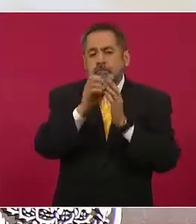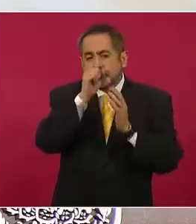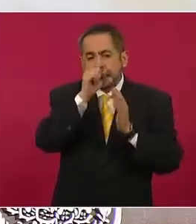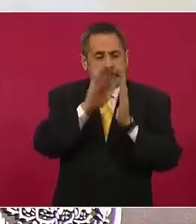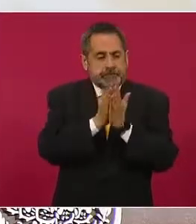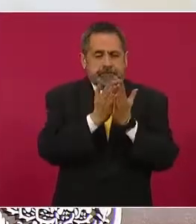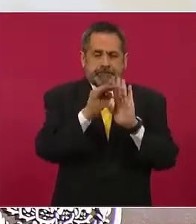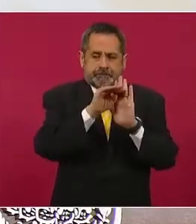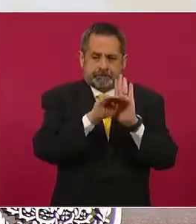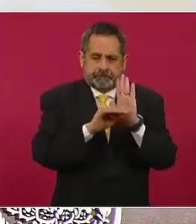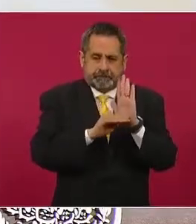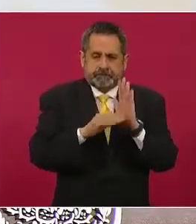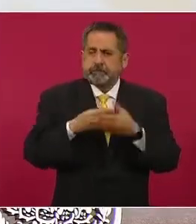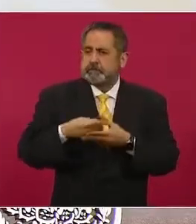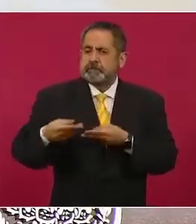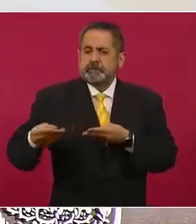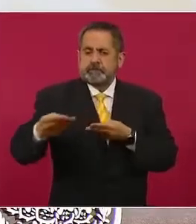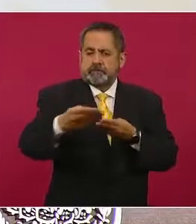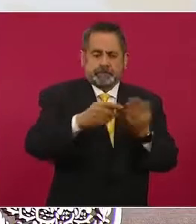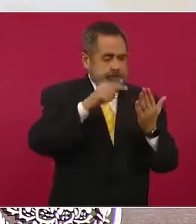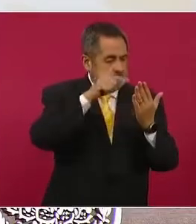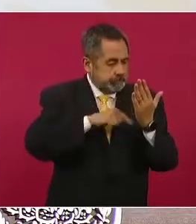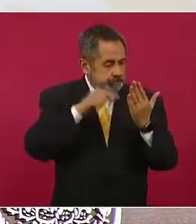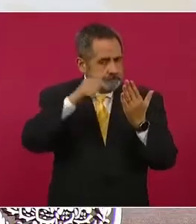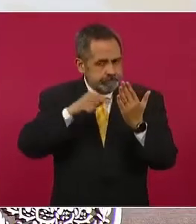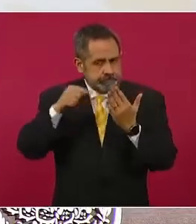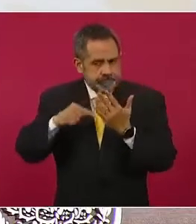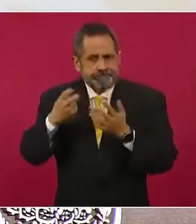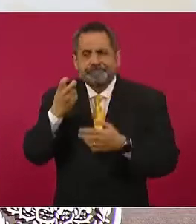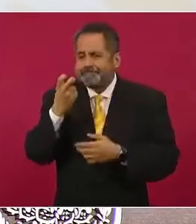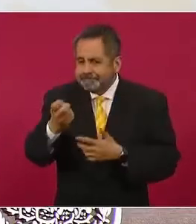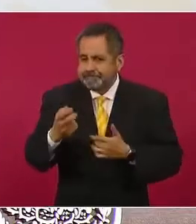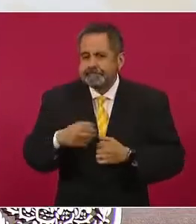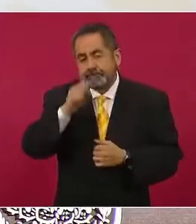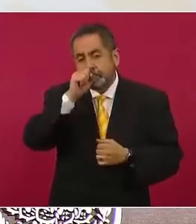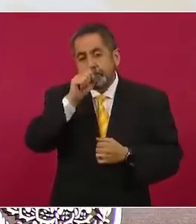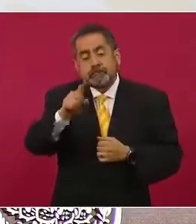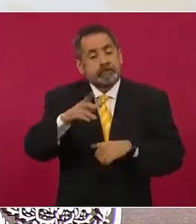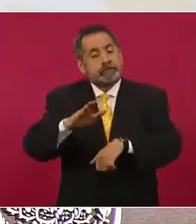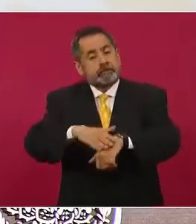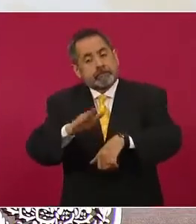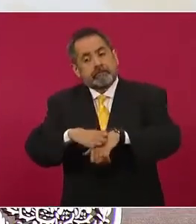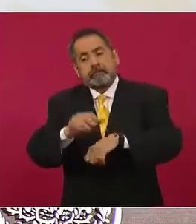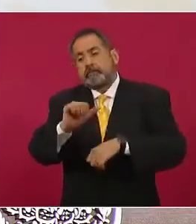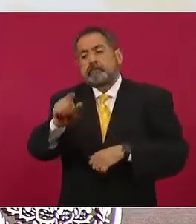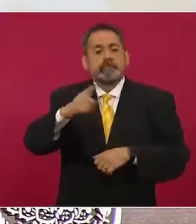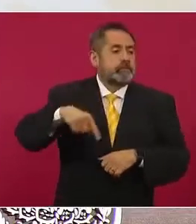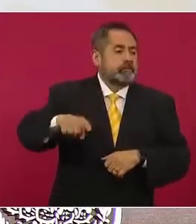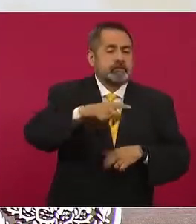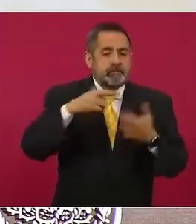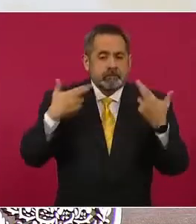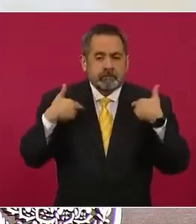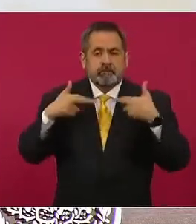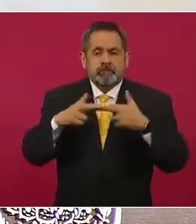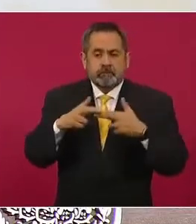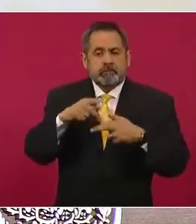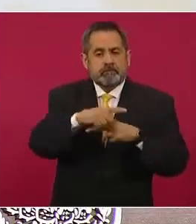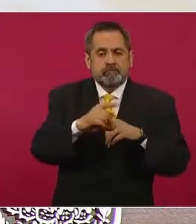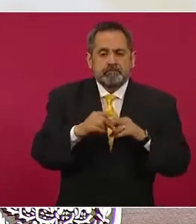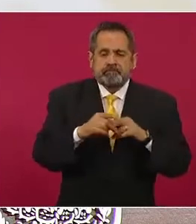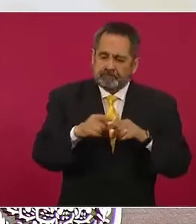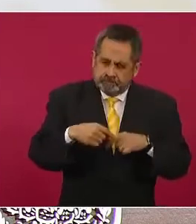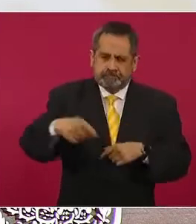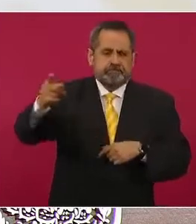emitió a cada institución y al mismo tiempo también invitar a nuestros maestros a que se acerquen a esa